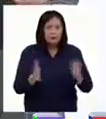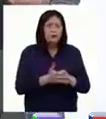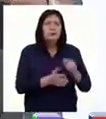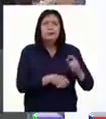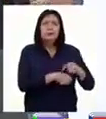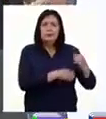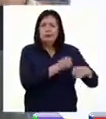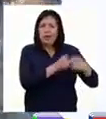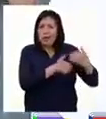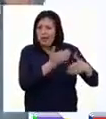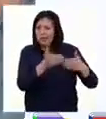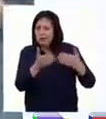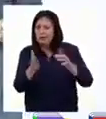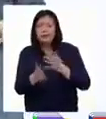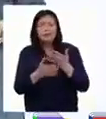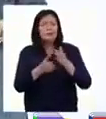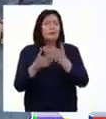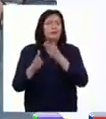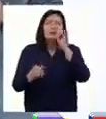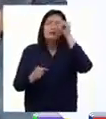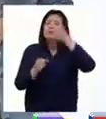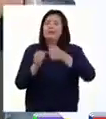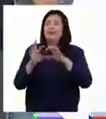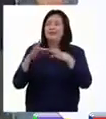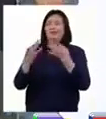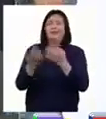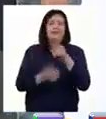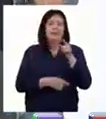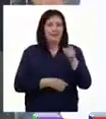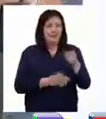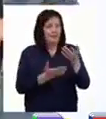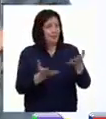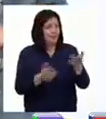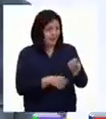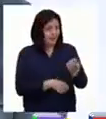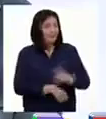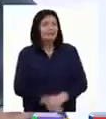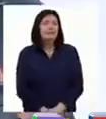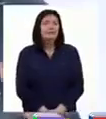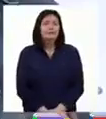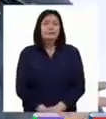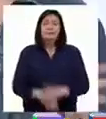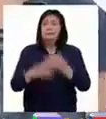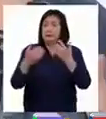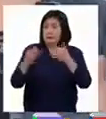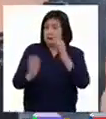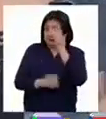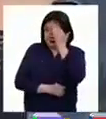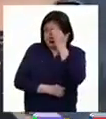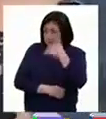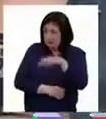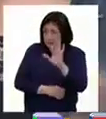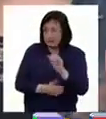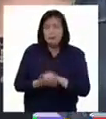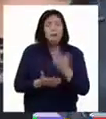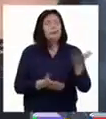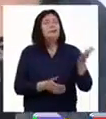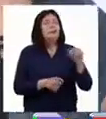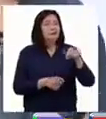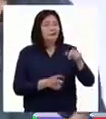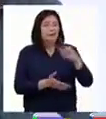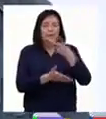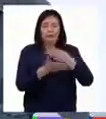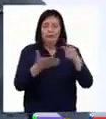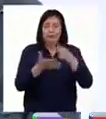través del tiempo y compartir los recuerdos familiares con respecto a dichos objetos. Como ya sabemos de sobra, a lo largo de